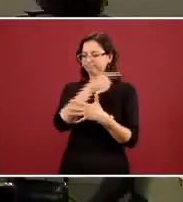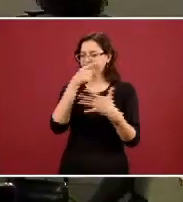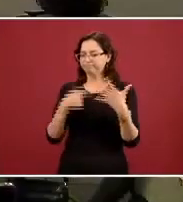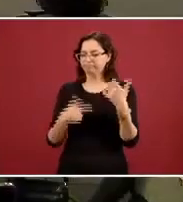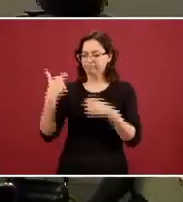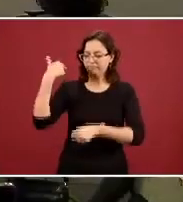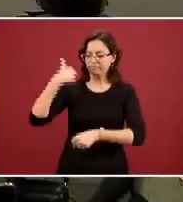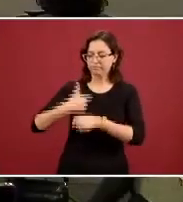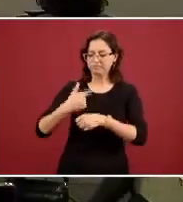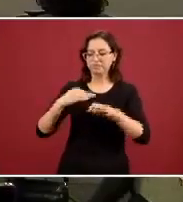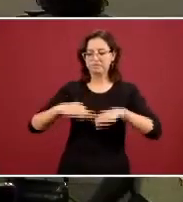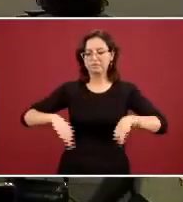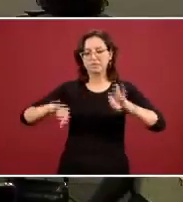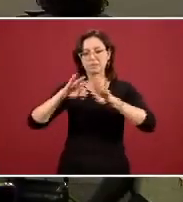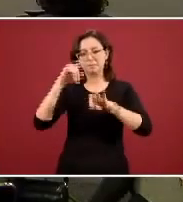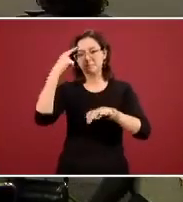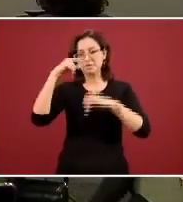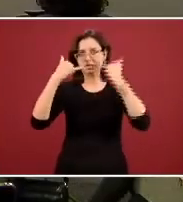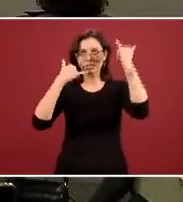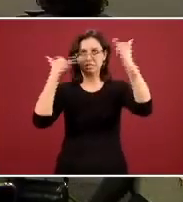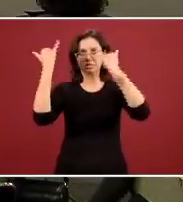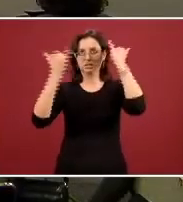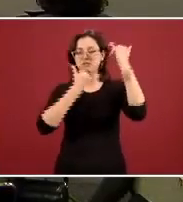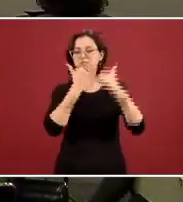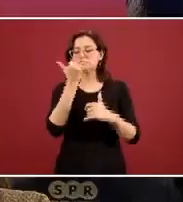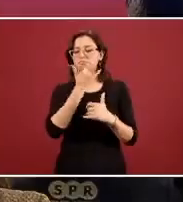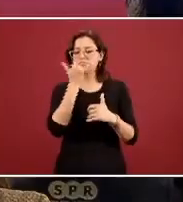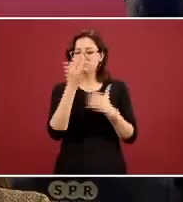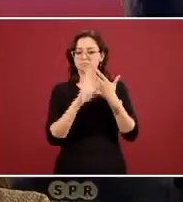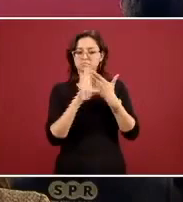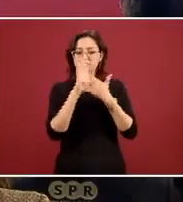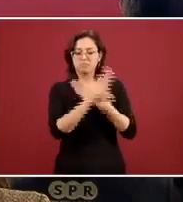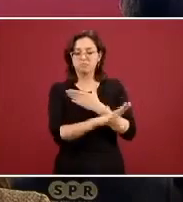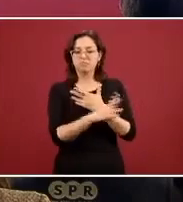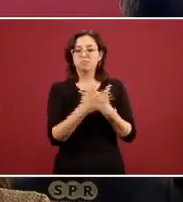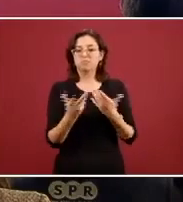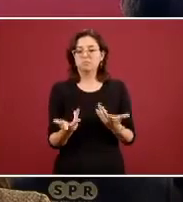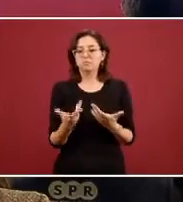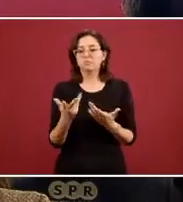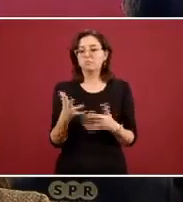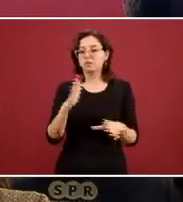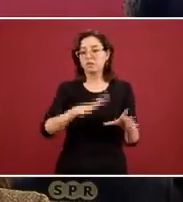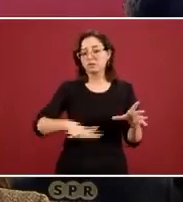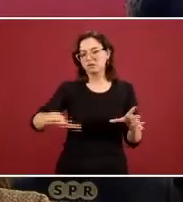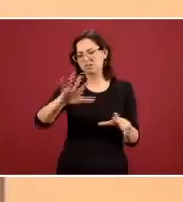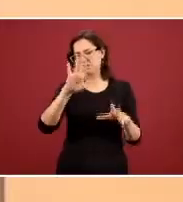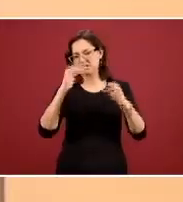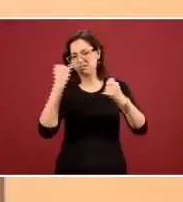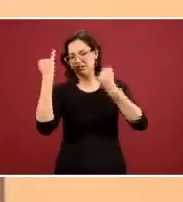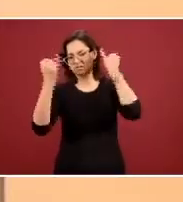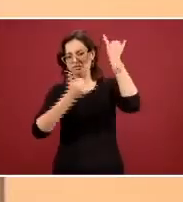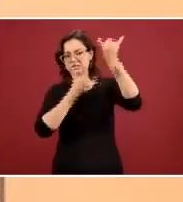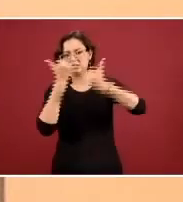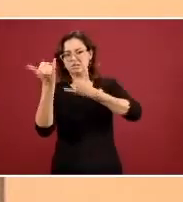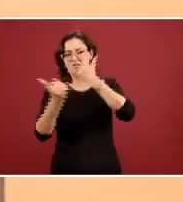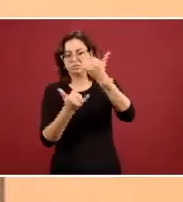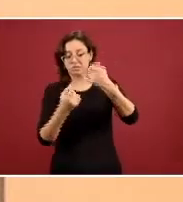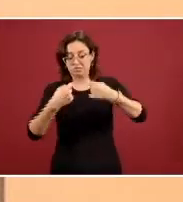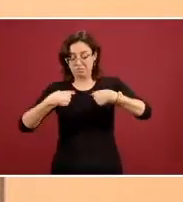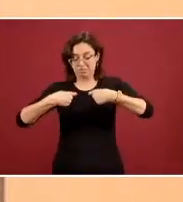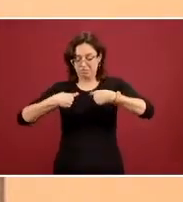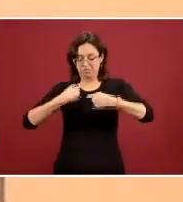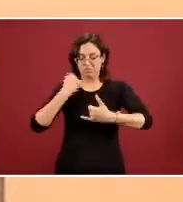identificar para reducir el estigma tanto el que hacemos hacia los otros que es lo que llamamos estigma social como el propio el